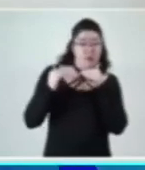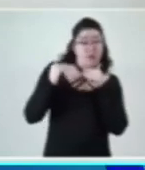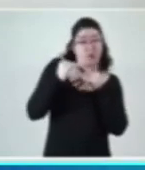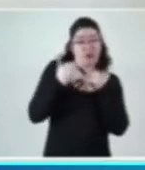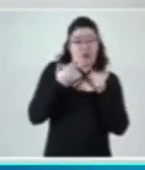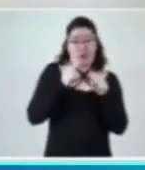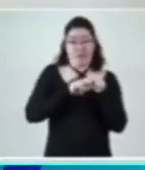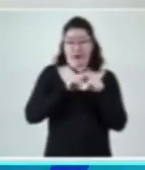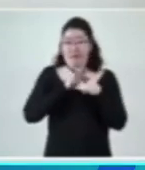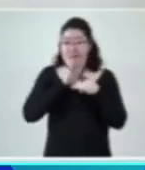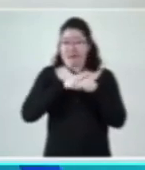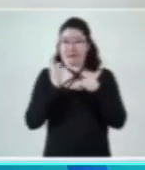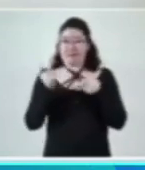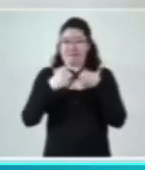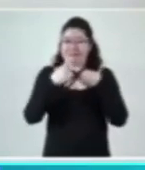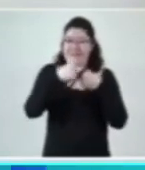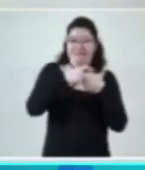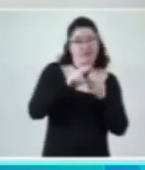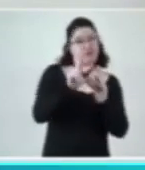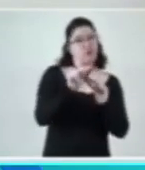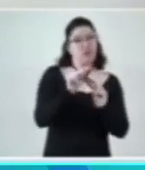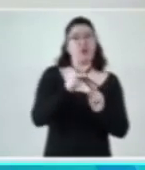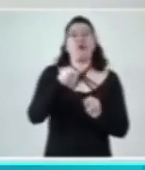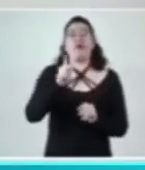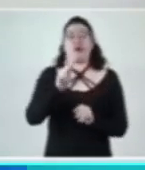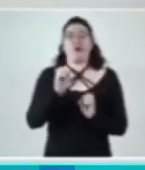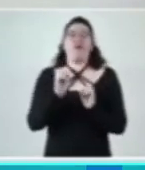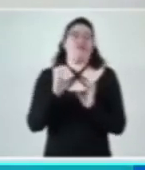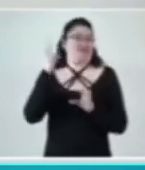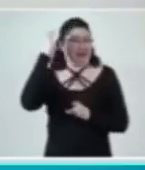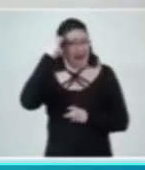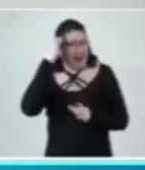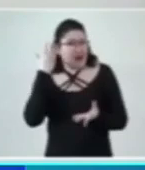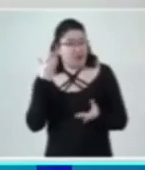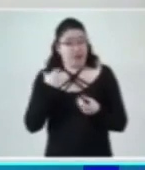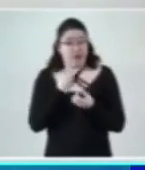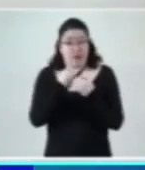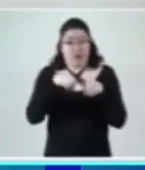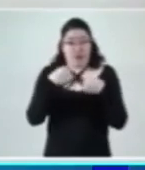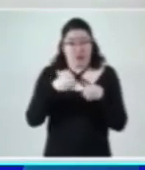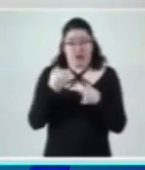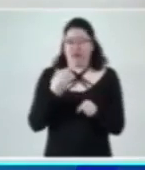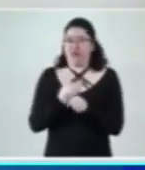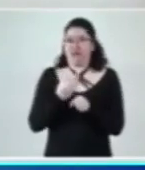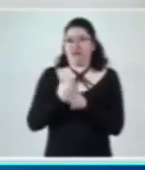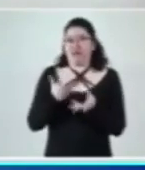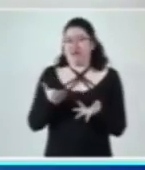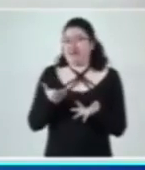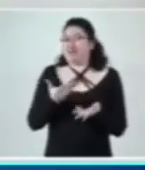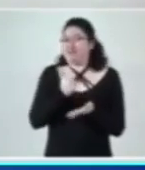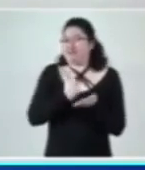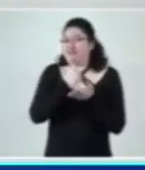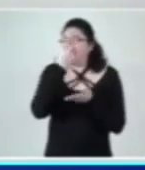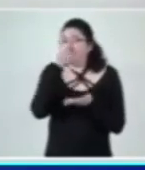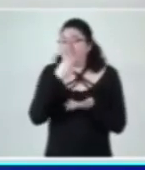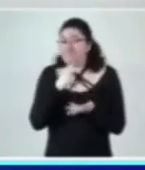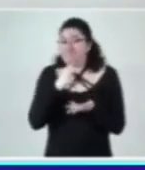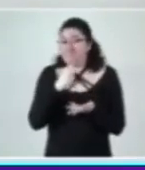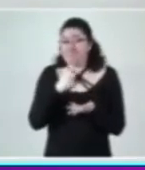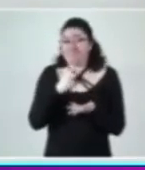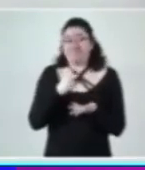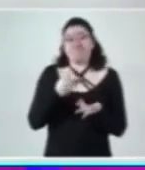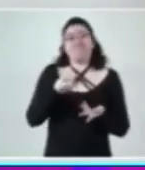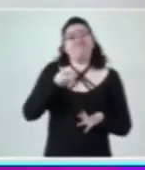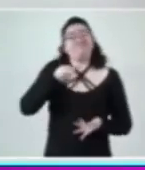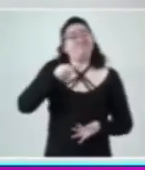epidemiológico o no. Reiteró que el lunes la producción de cervezas y la fabricación de bicicletas retomarán